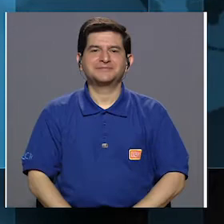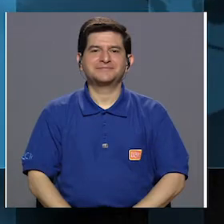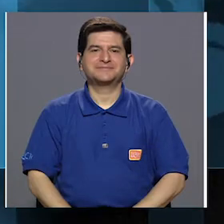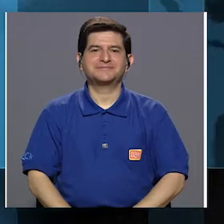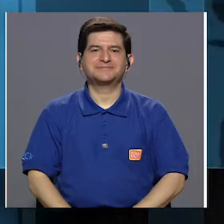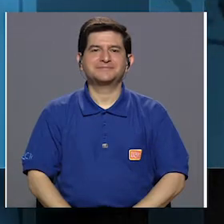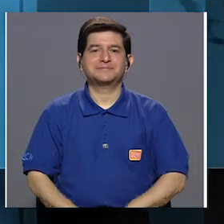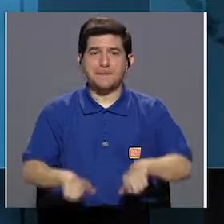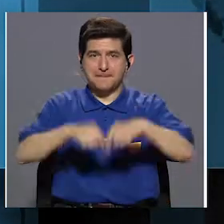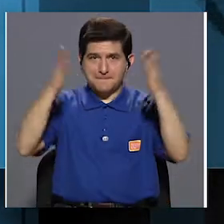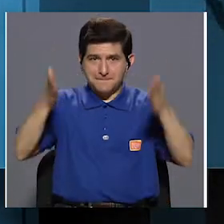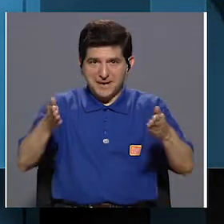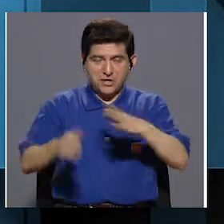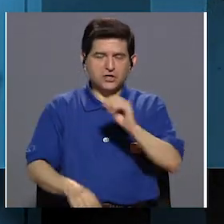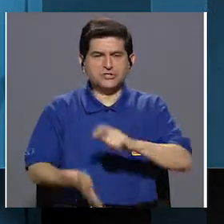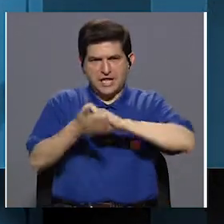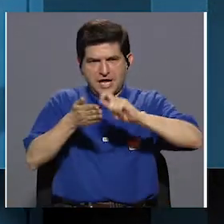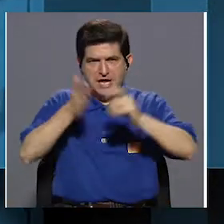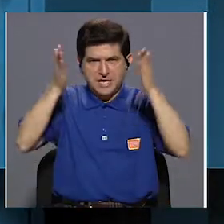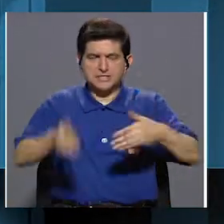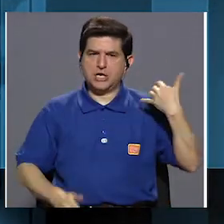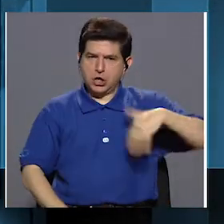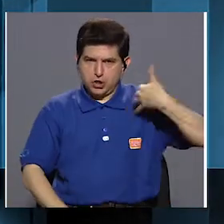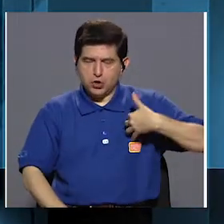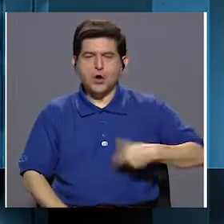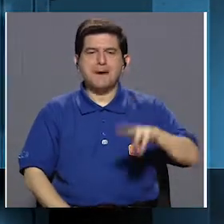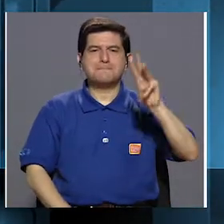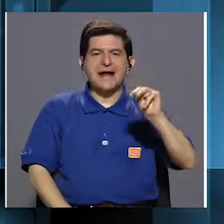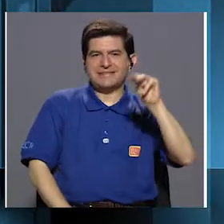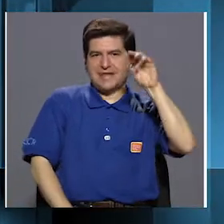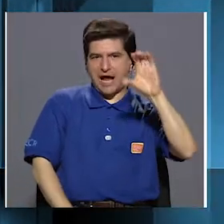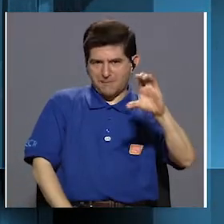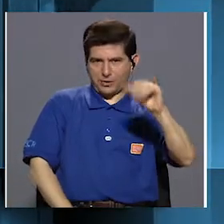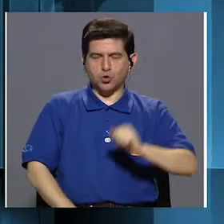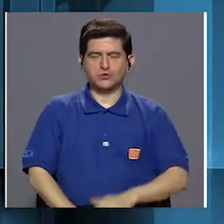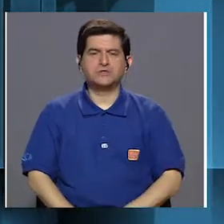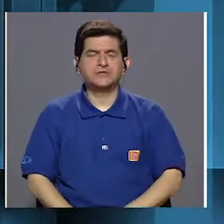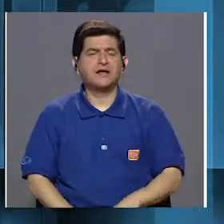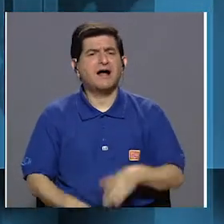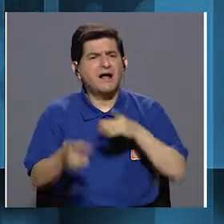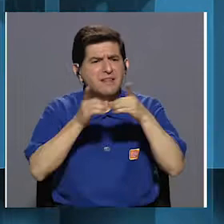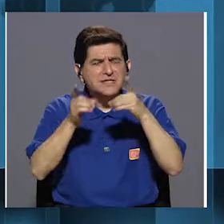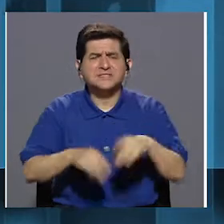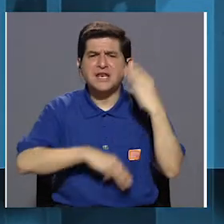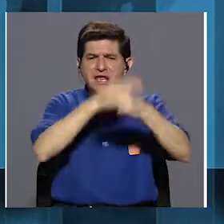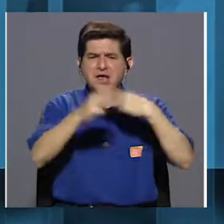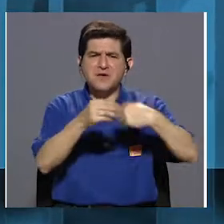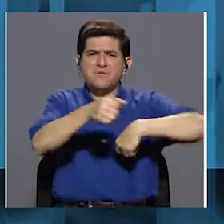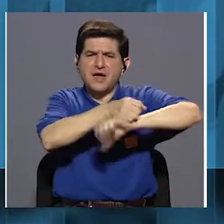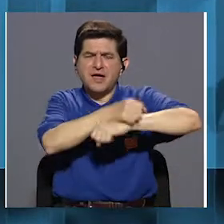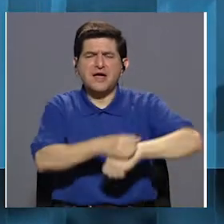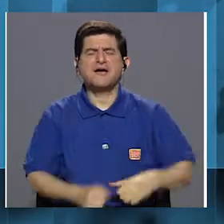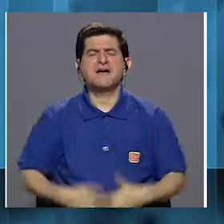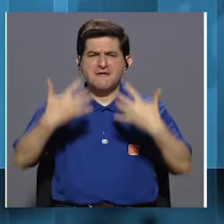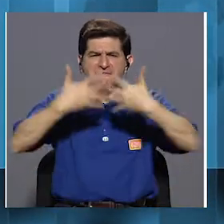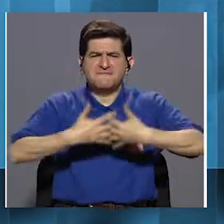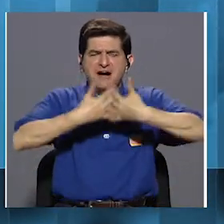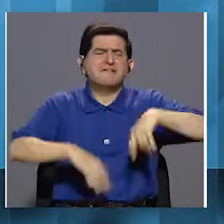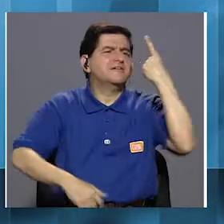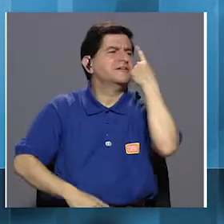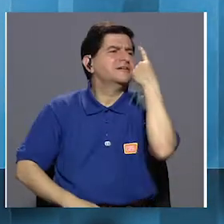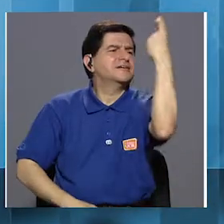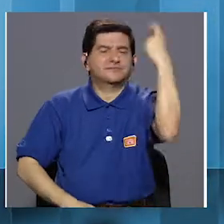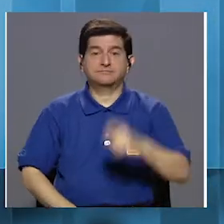El periodista y novelista argentino Martín Caparrós describe el Mundial de Fútbol como una fábrica de ficciones.